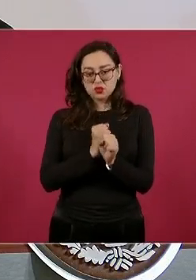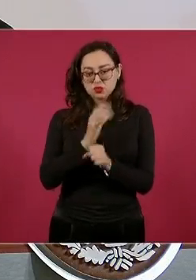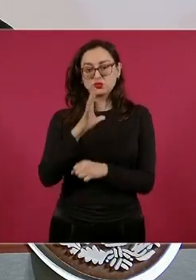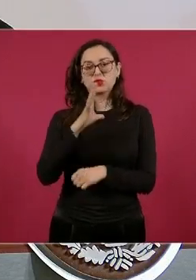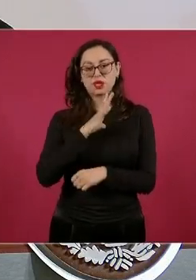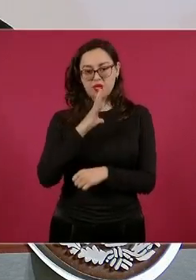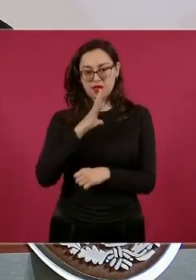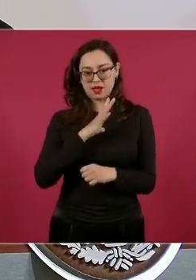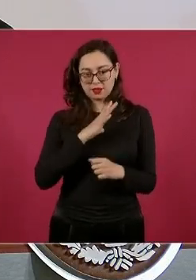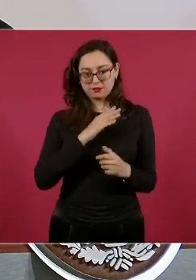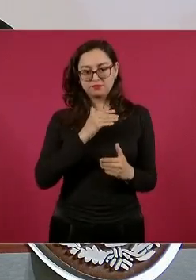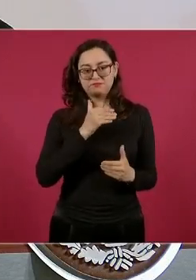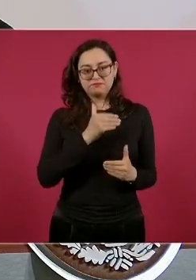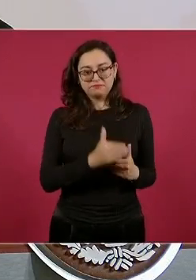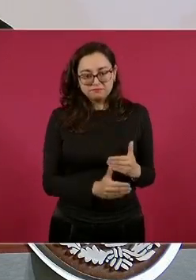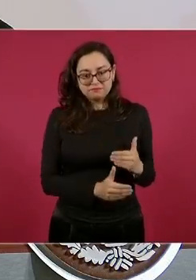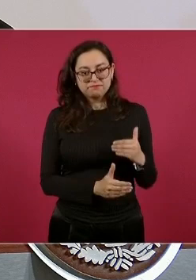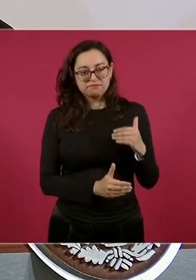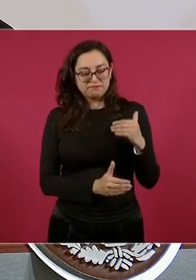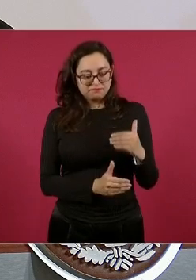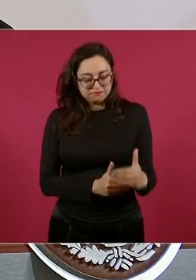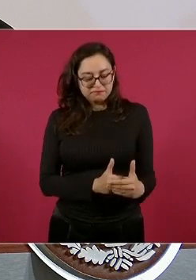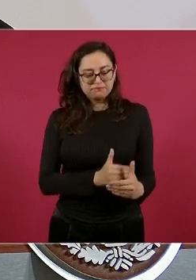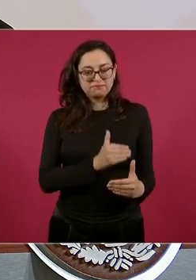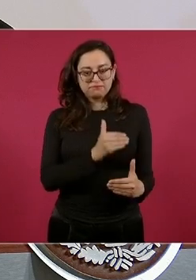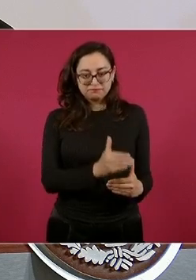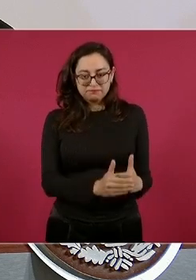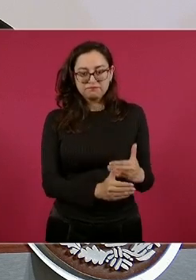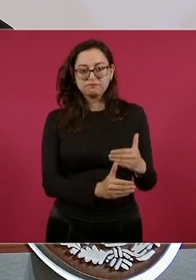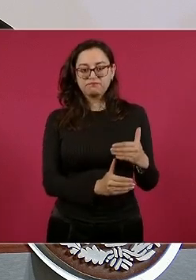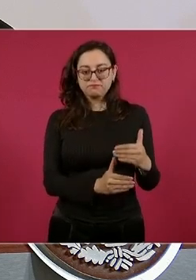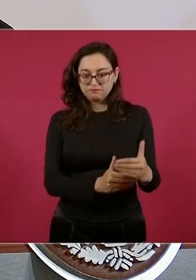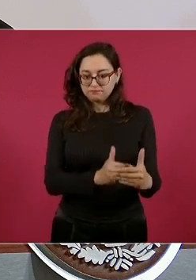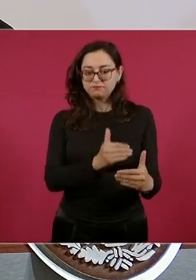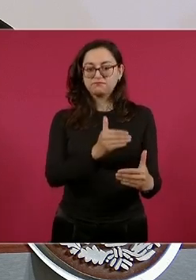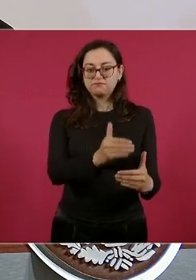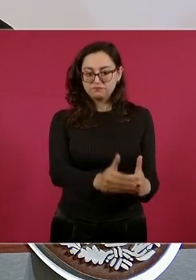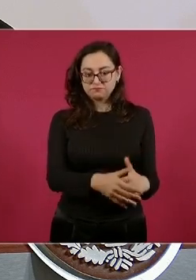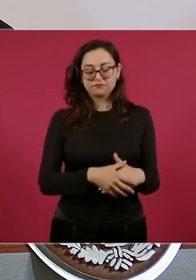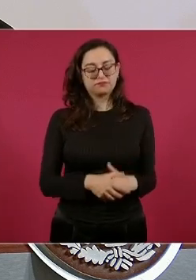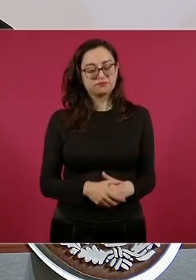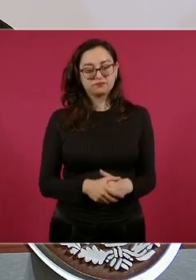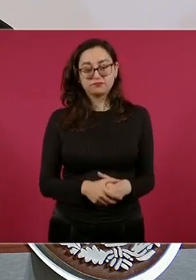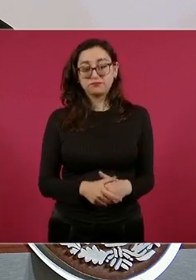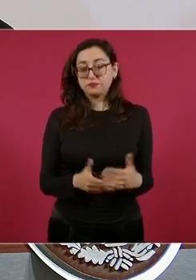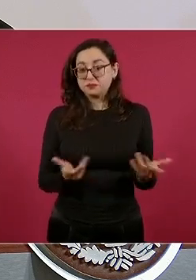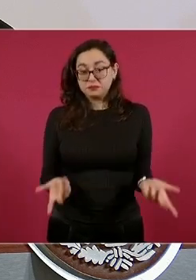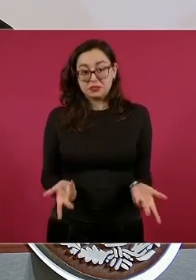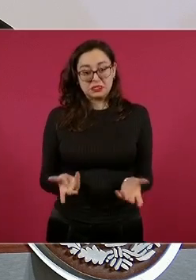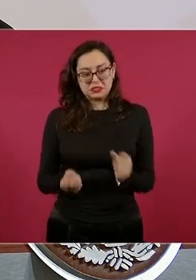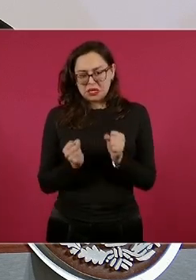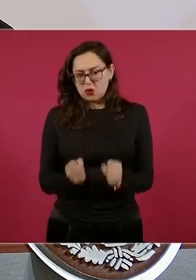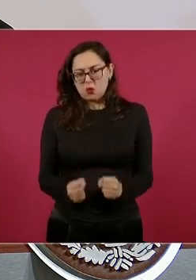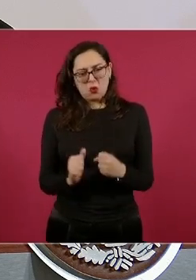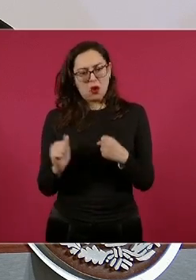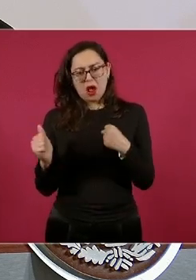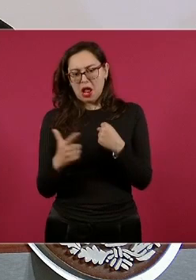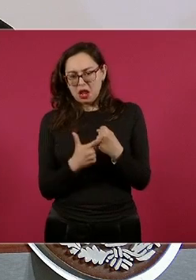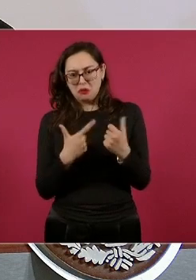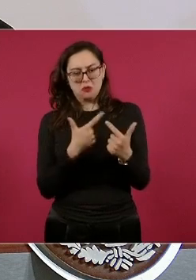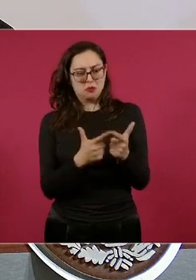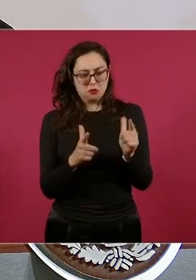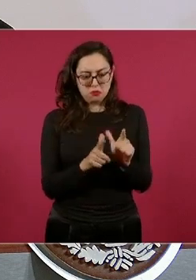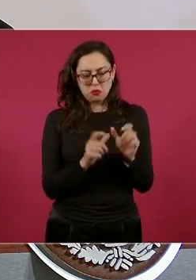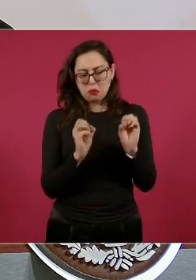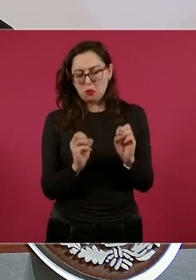acciones, desde algún grupo o personas